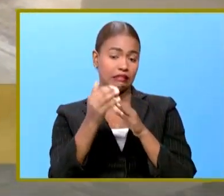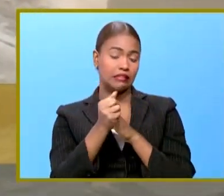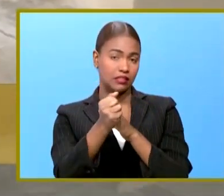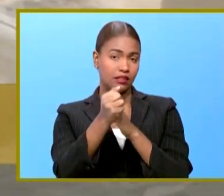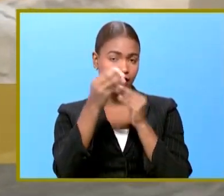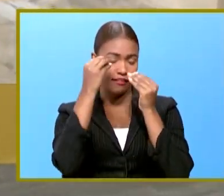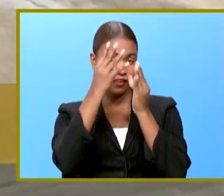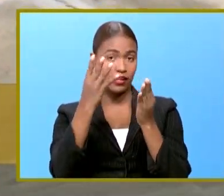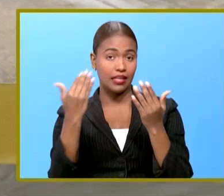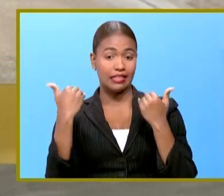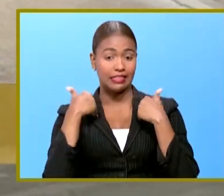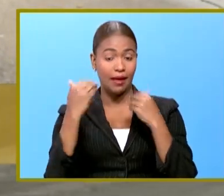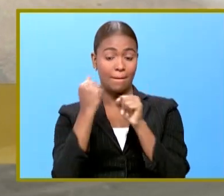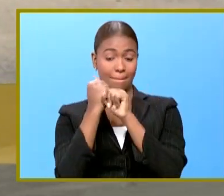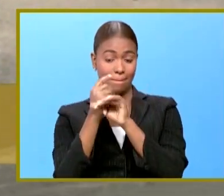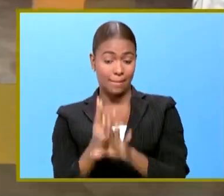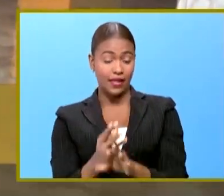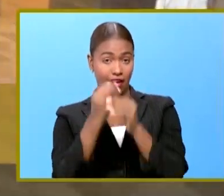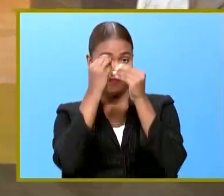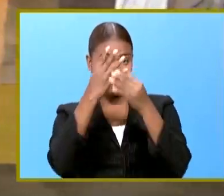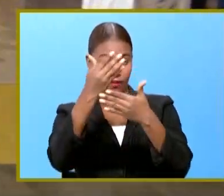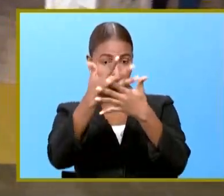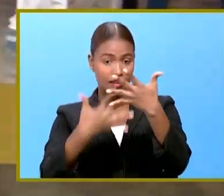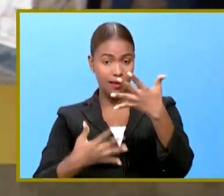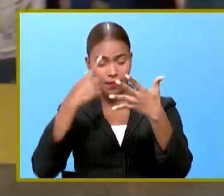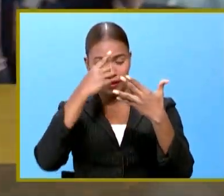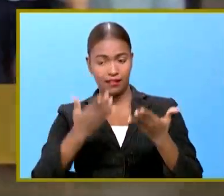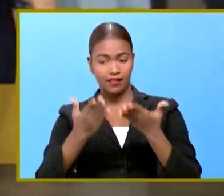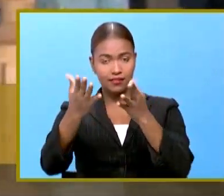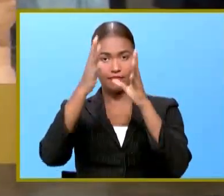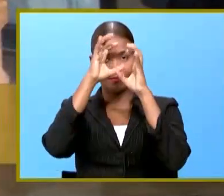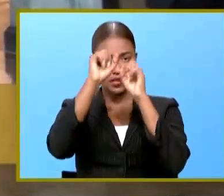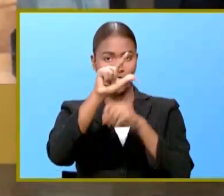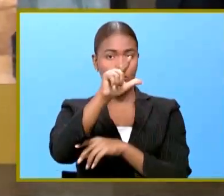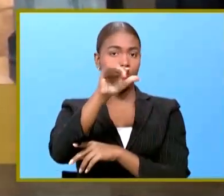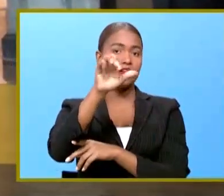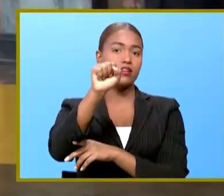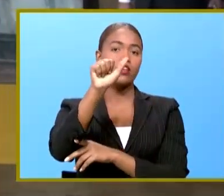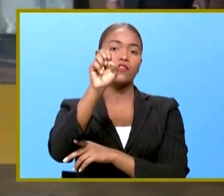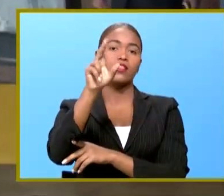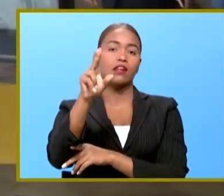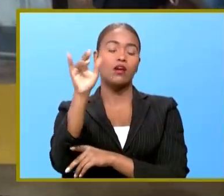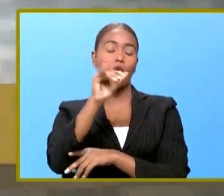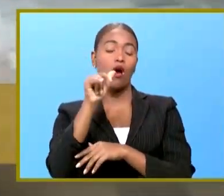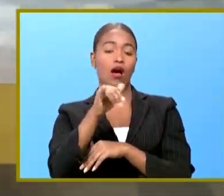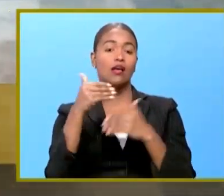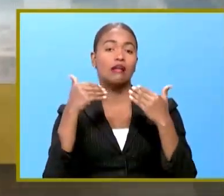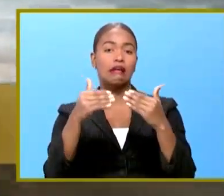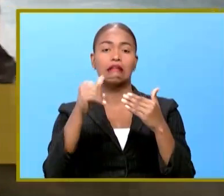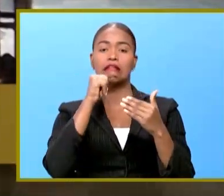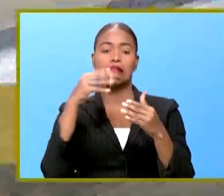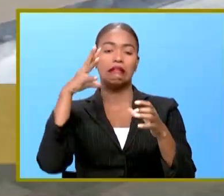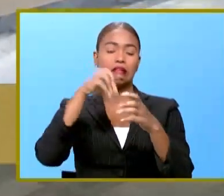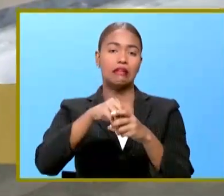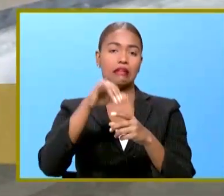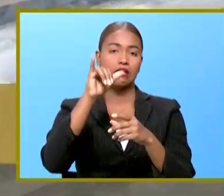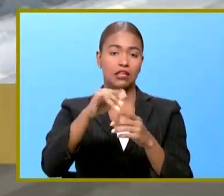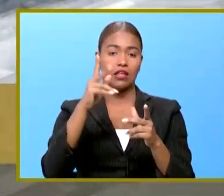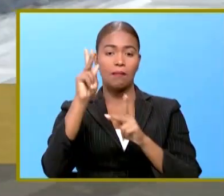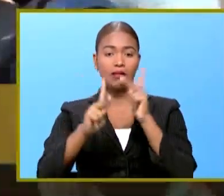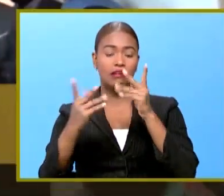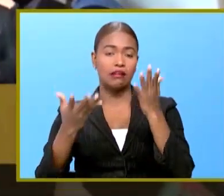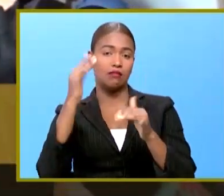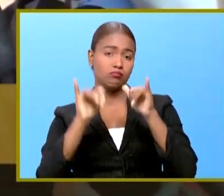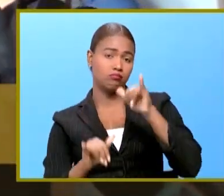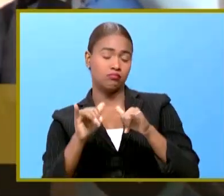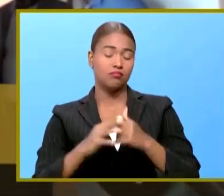informó que están preparando el informe para entregarlo al presidente Luis Sabinader y de esa manera no caer en especulaciones